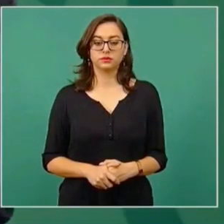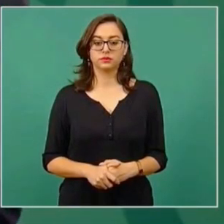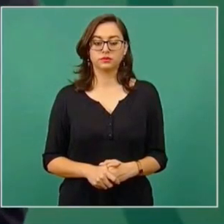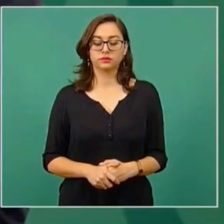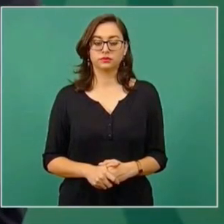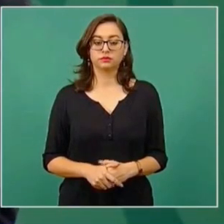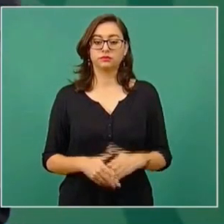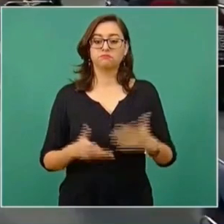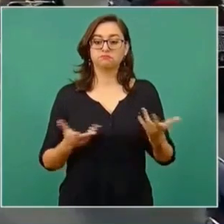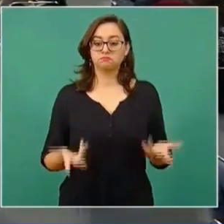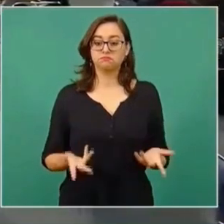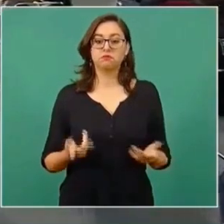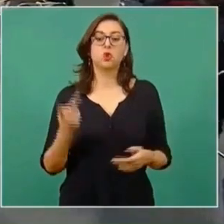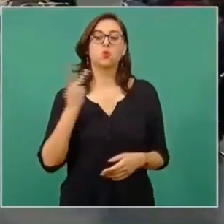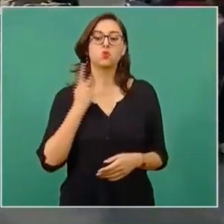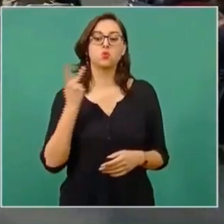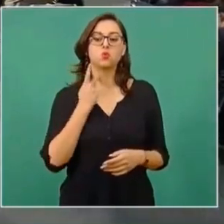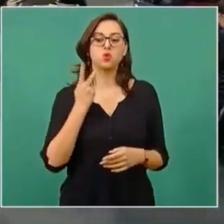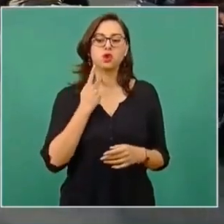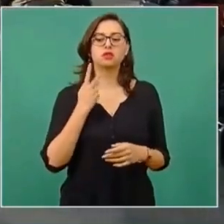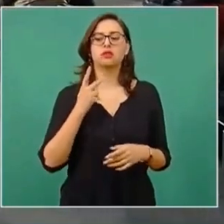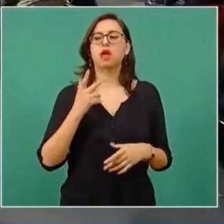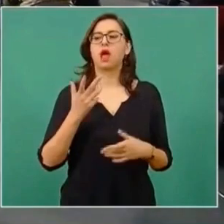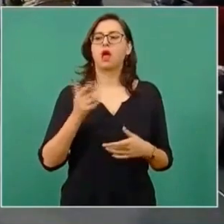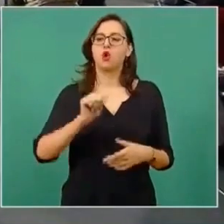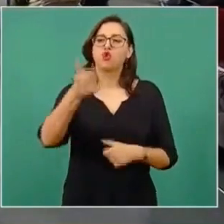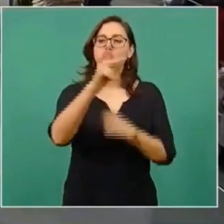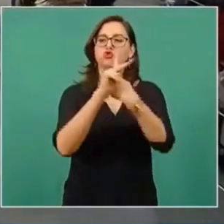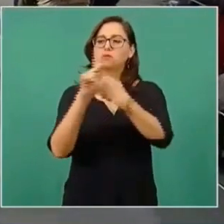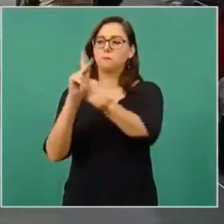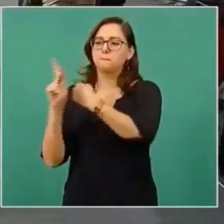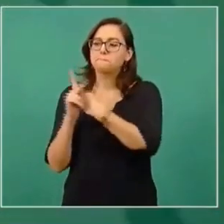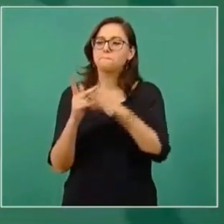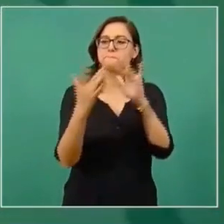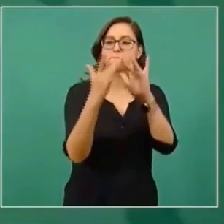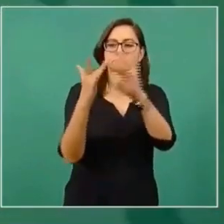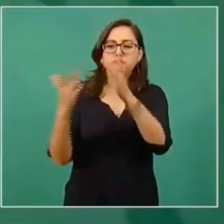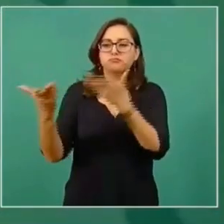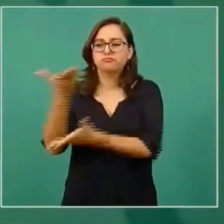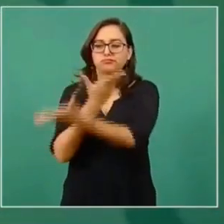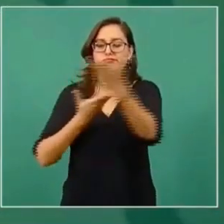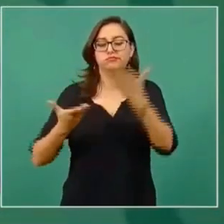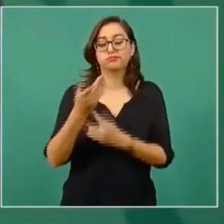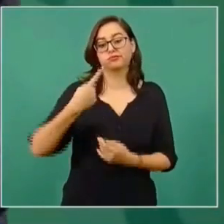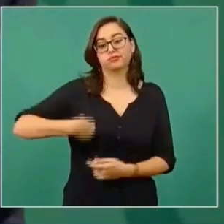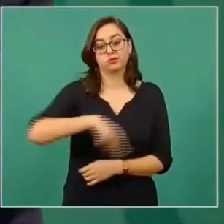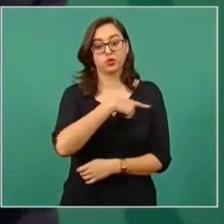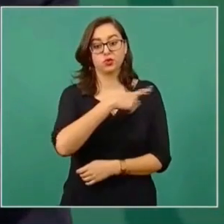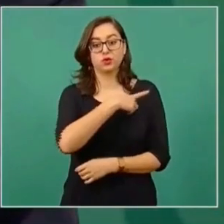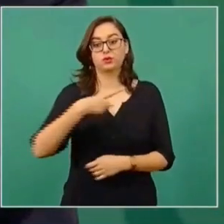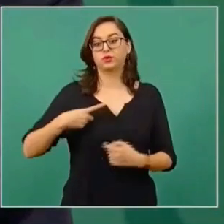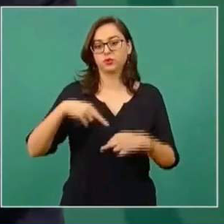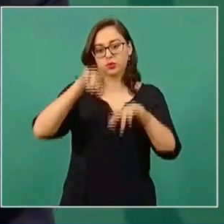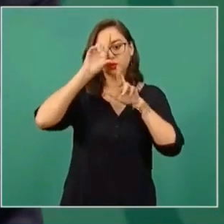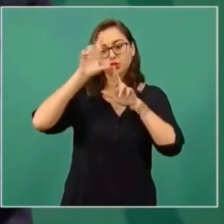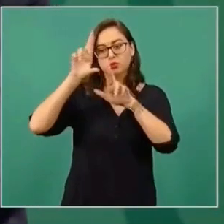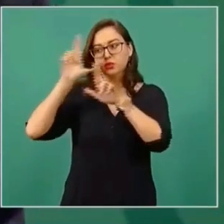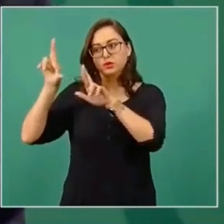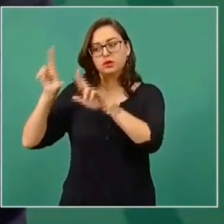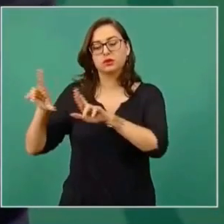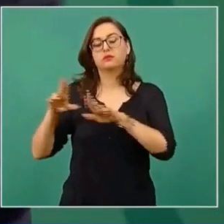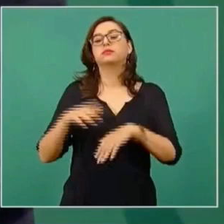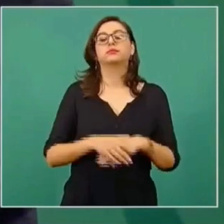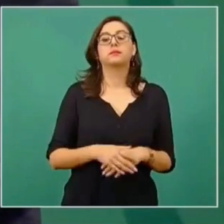nosotros tenemos que defender